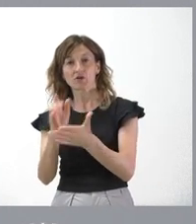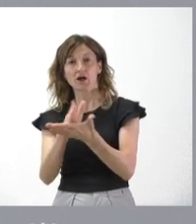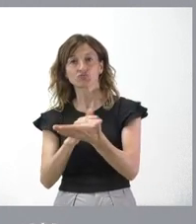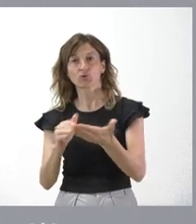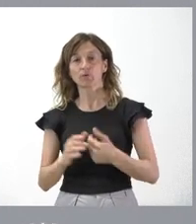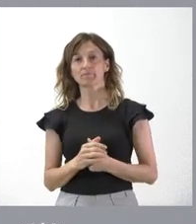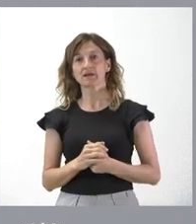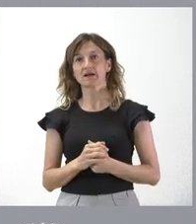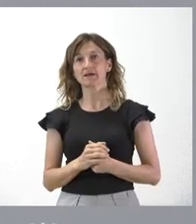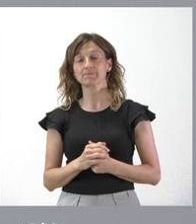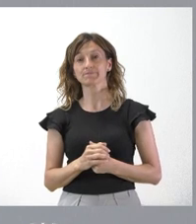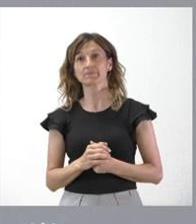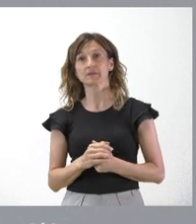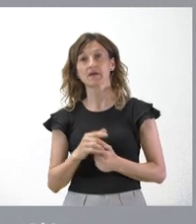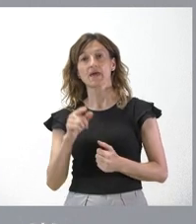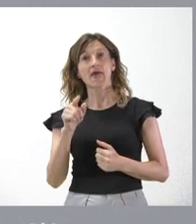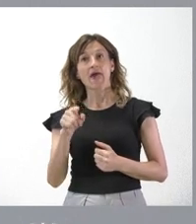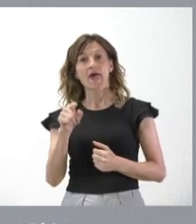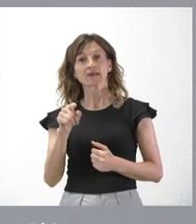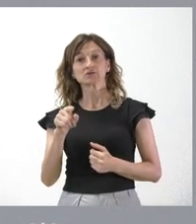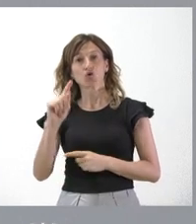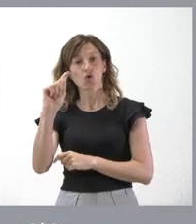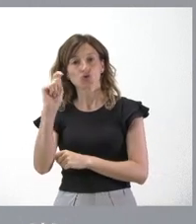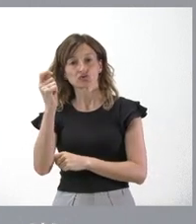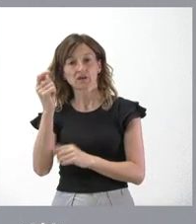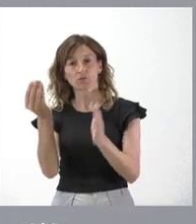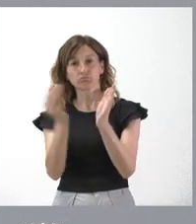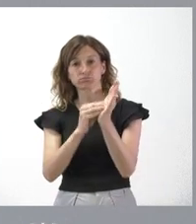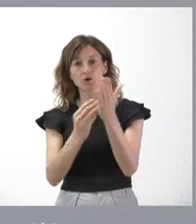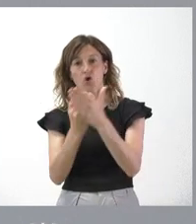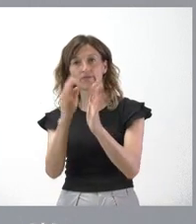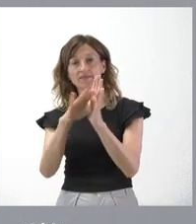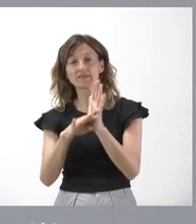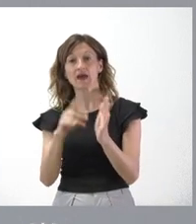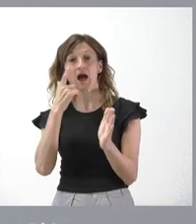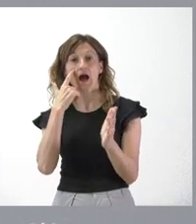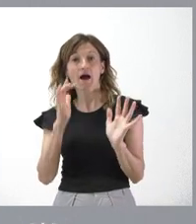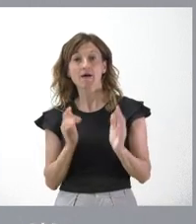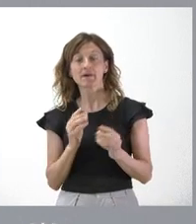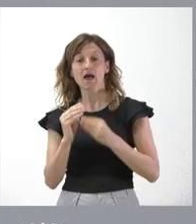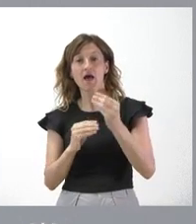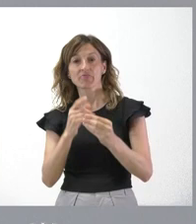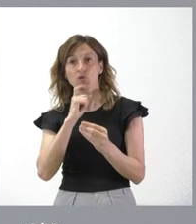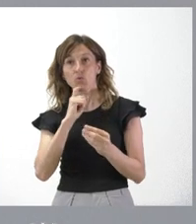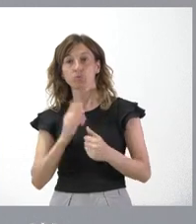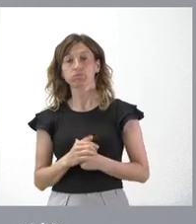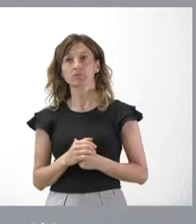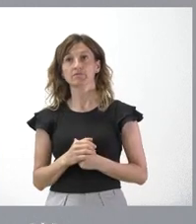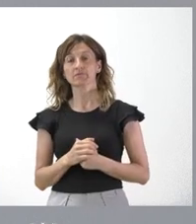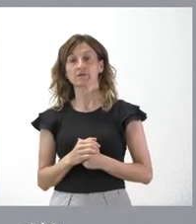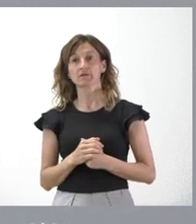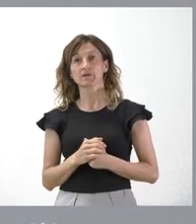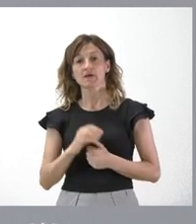Esto es un poco lo que hemos conseguido incluir en el orden del día. Vamos a ver en qué medida se hace, porque, lógicamente, fuimos 14